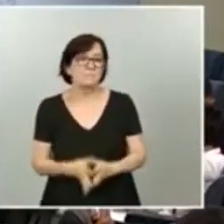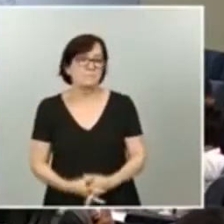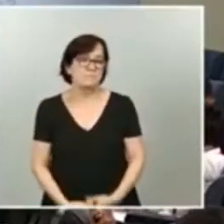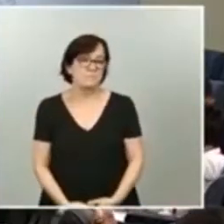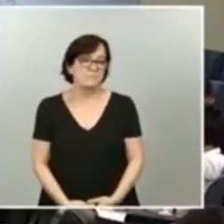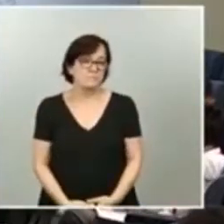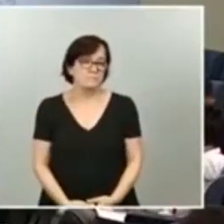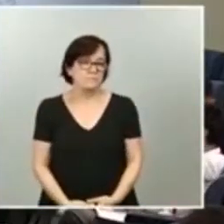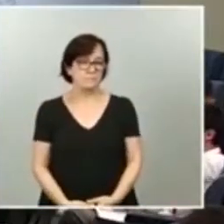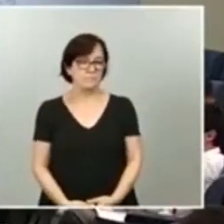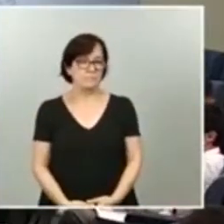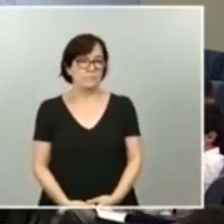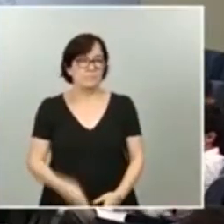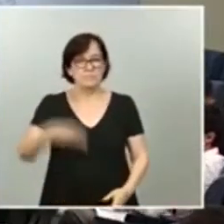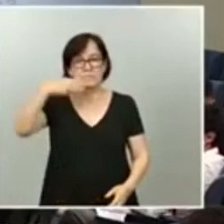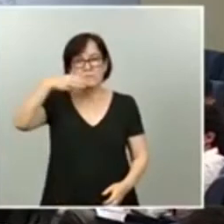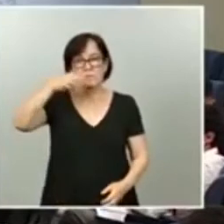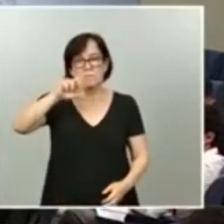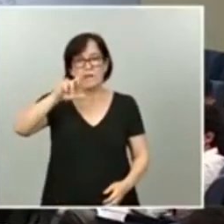Marisol Hernández, del Mundo.